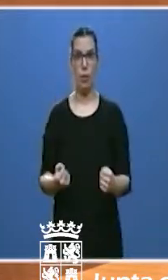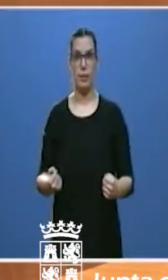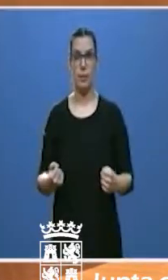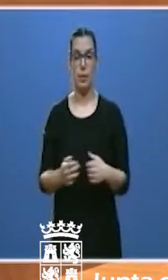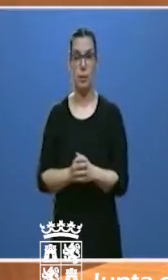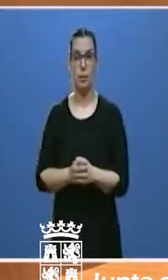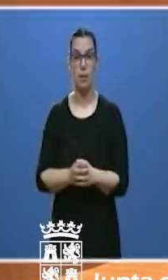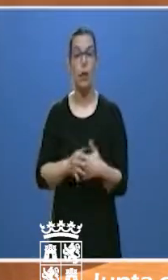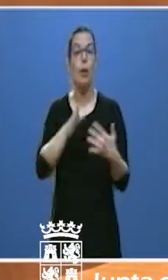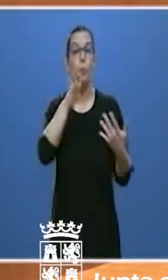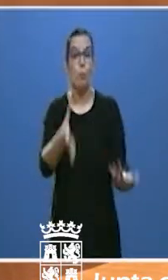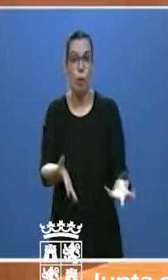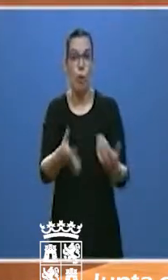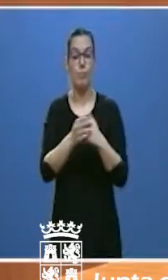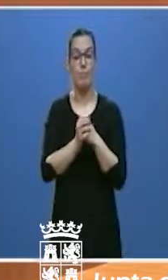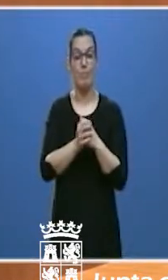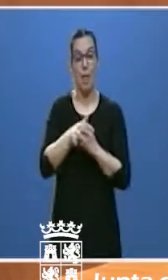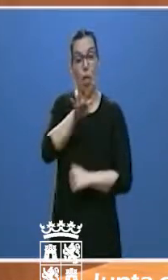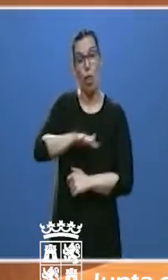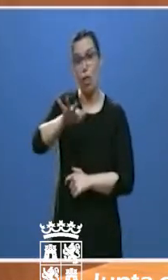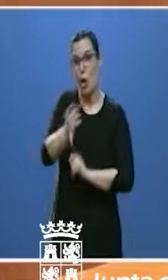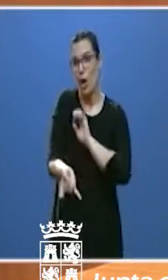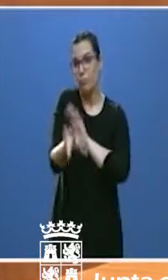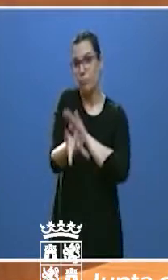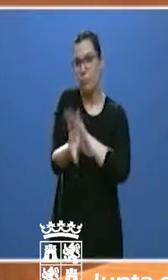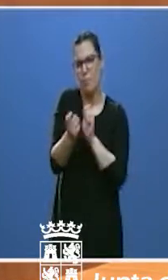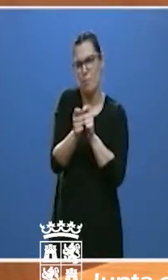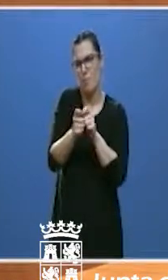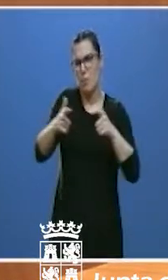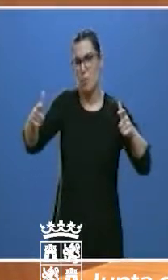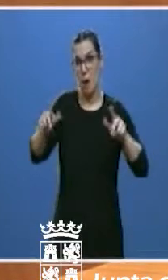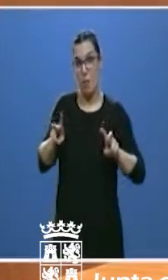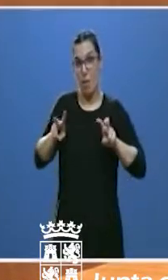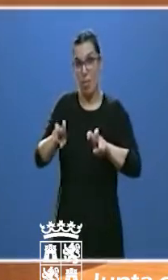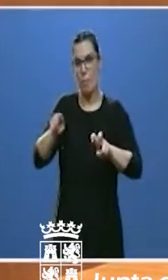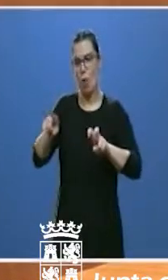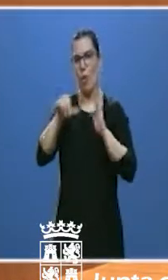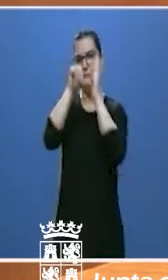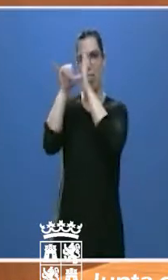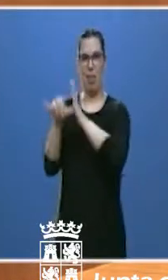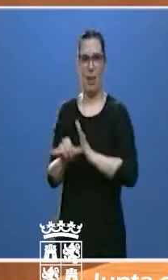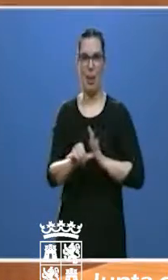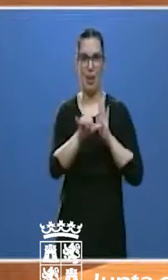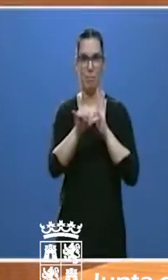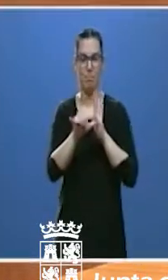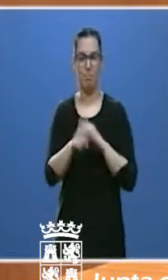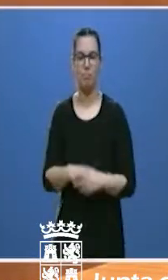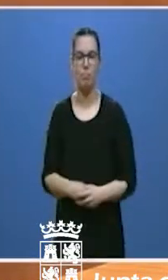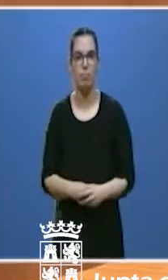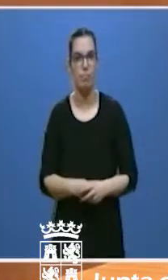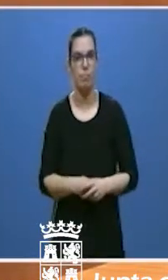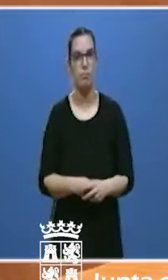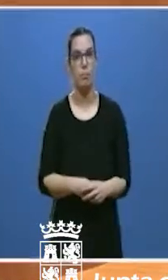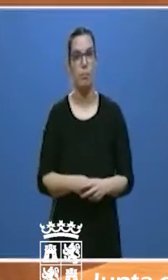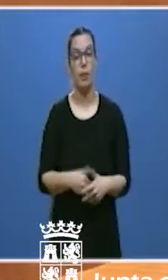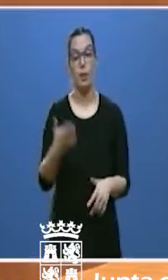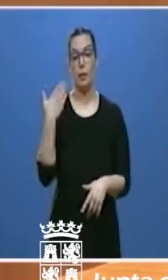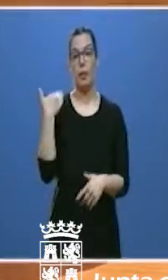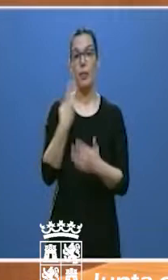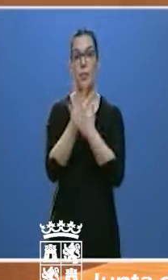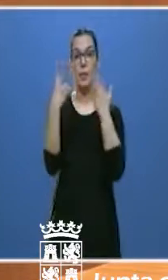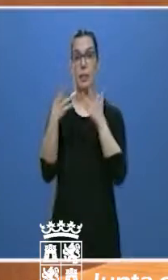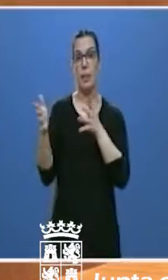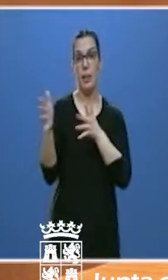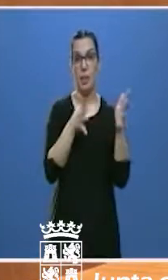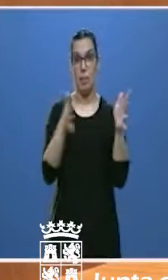nuestra cercanía a los principales focos iniciales de propagación. En mi comparecencia, ya del 17 de